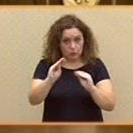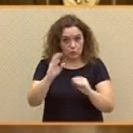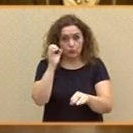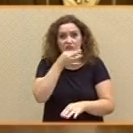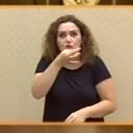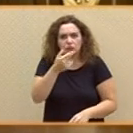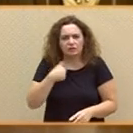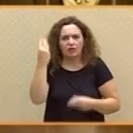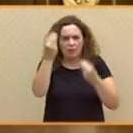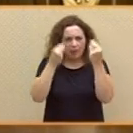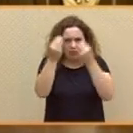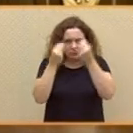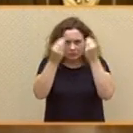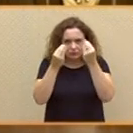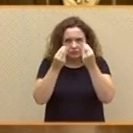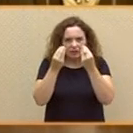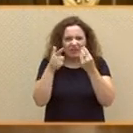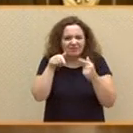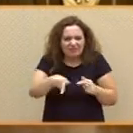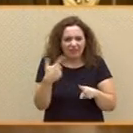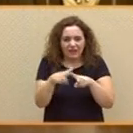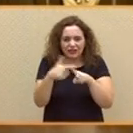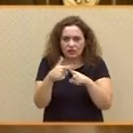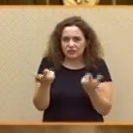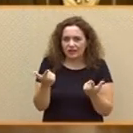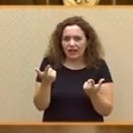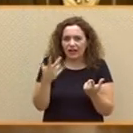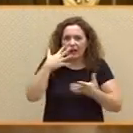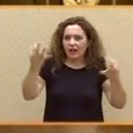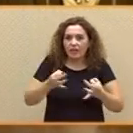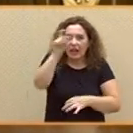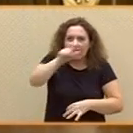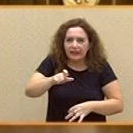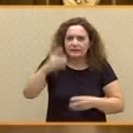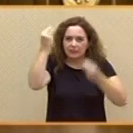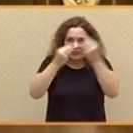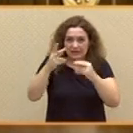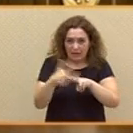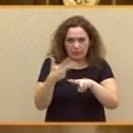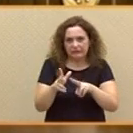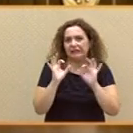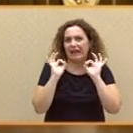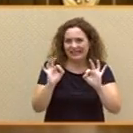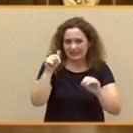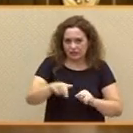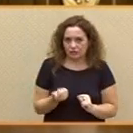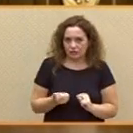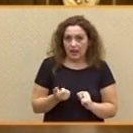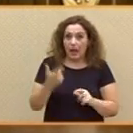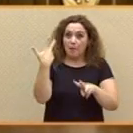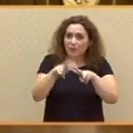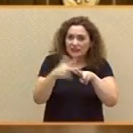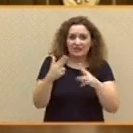sensación de que este tipo de eventos contribuyen a que la gente crea que la política es esto, que la política son los diputados en el